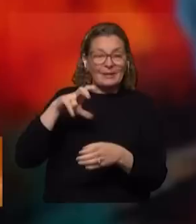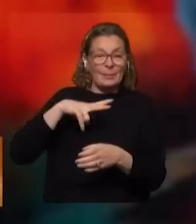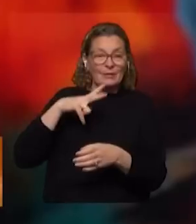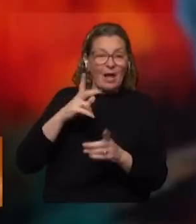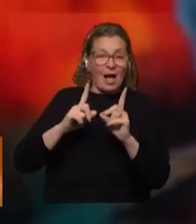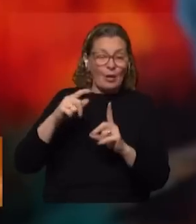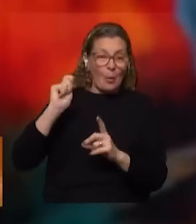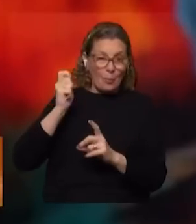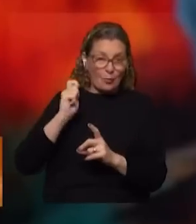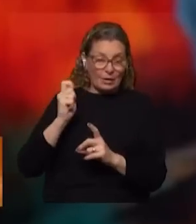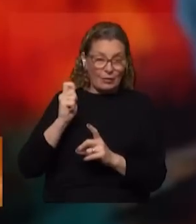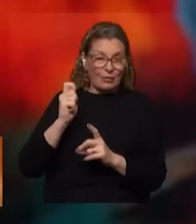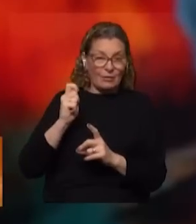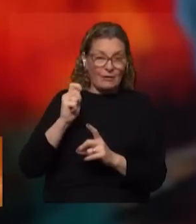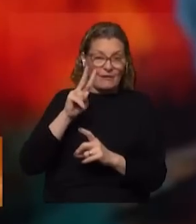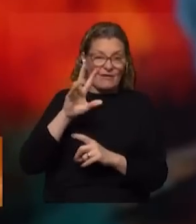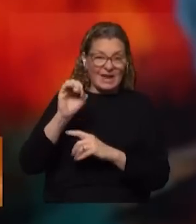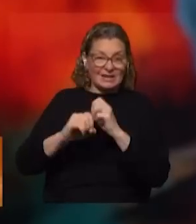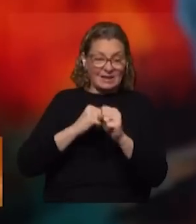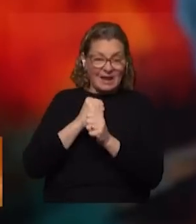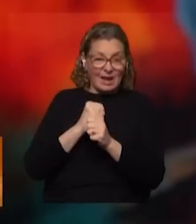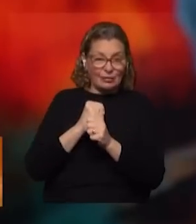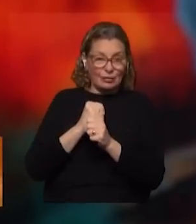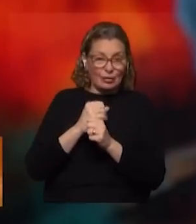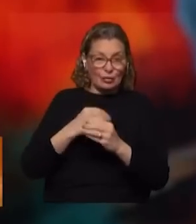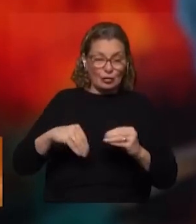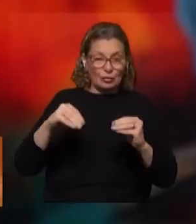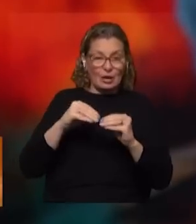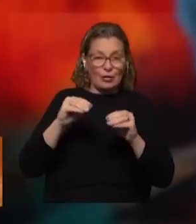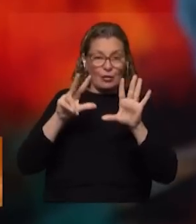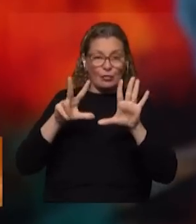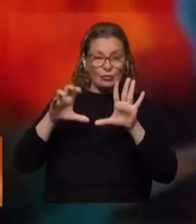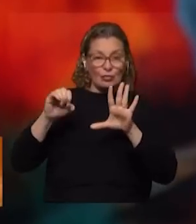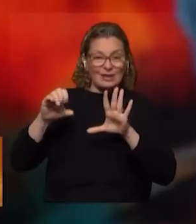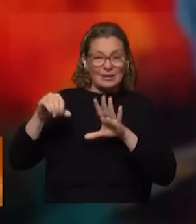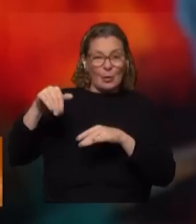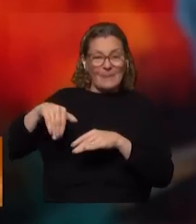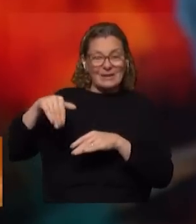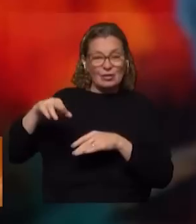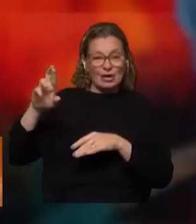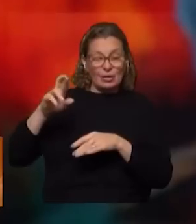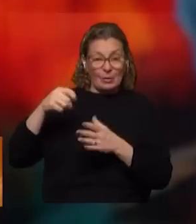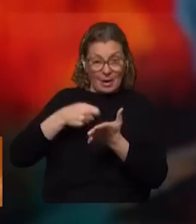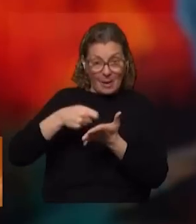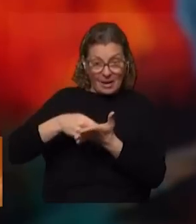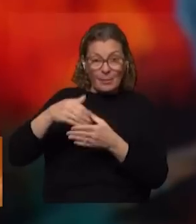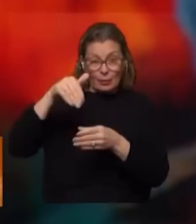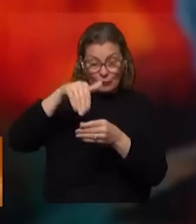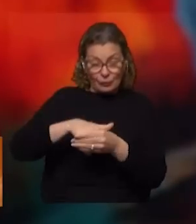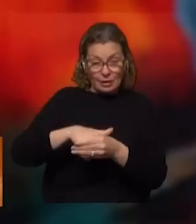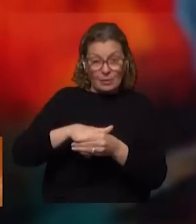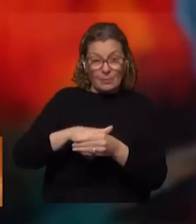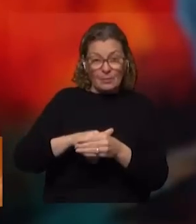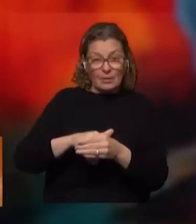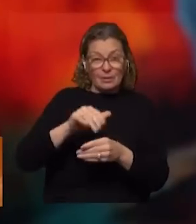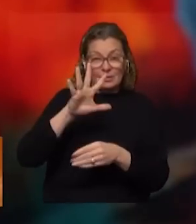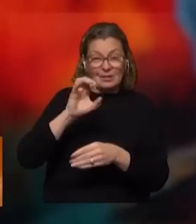público por 20 años, en un volumen total de 800 millones de dólares, que lo van a pagar porque así lo votaron en un promedio